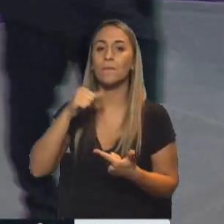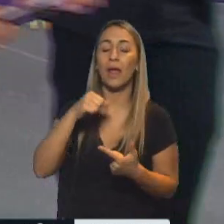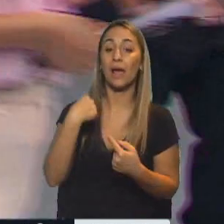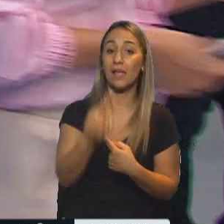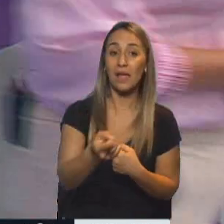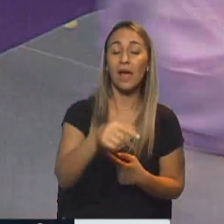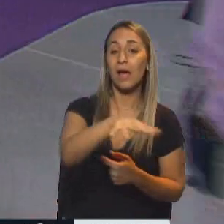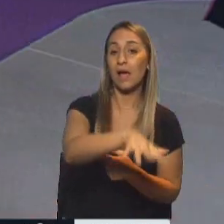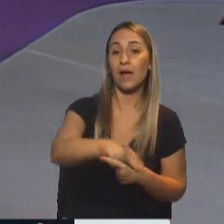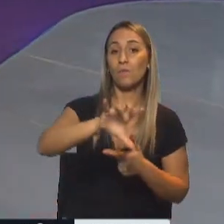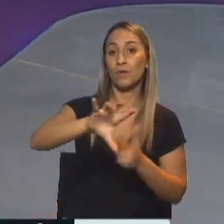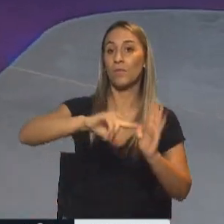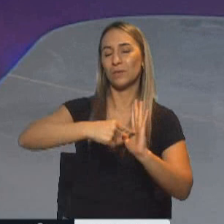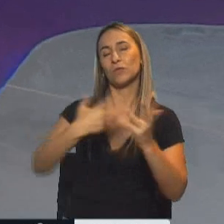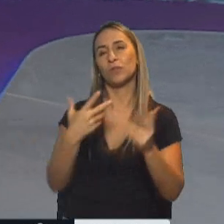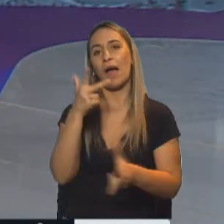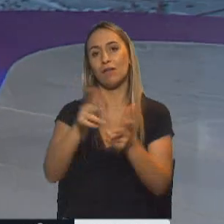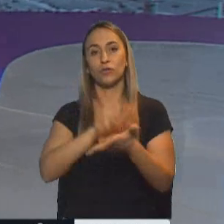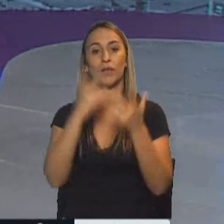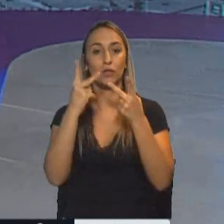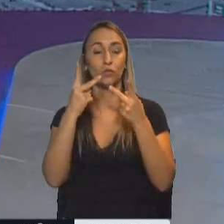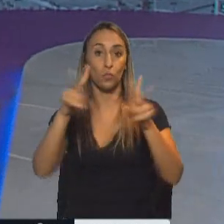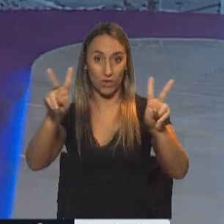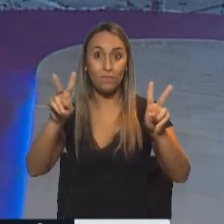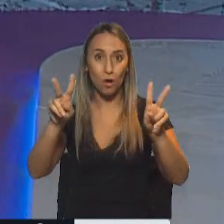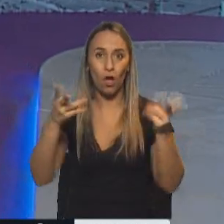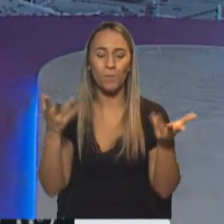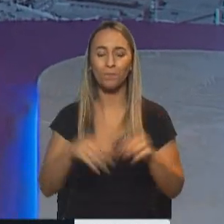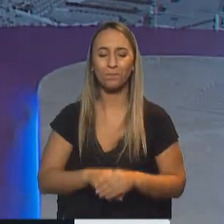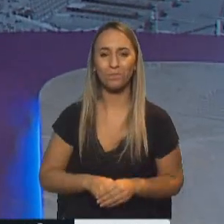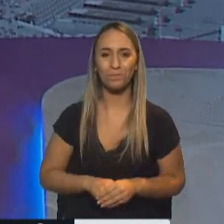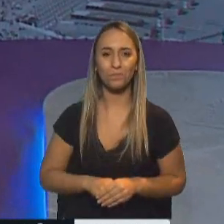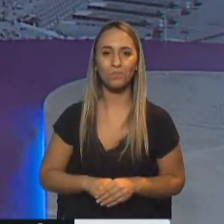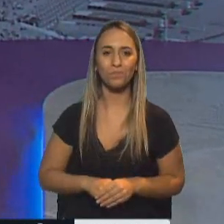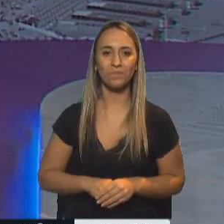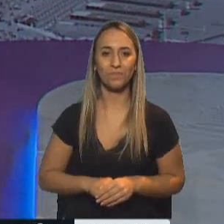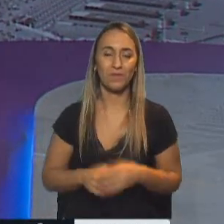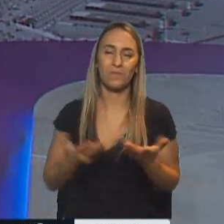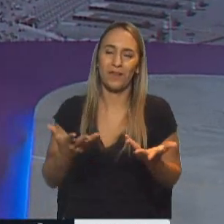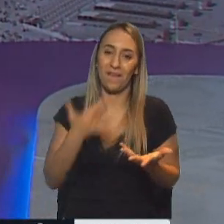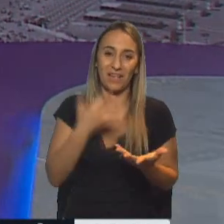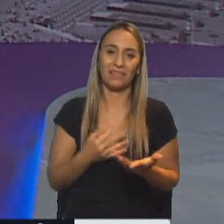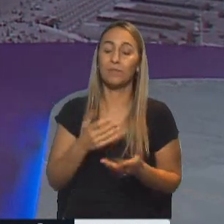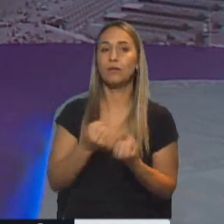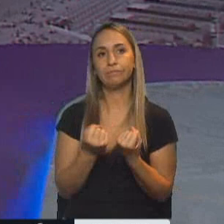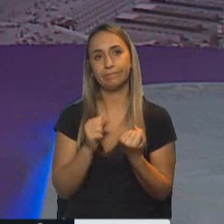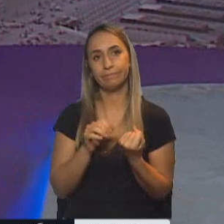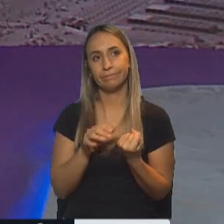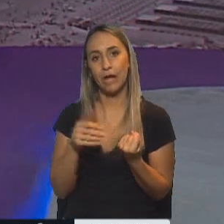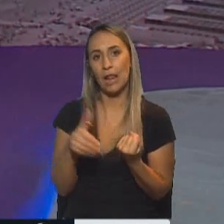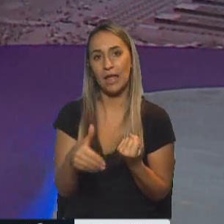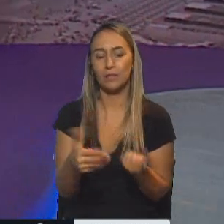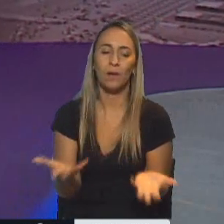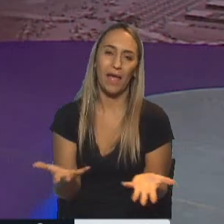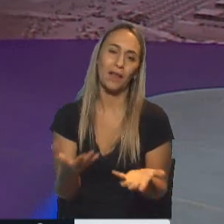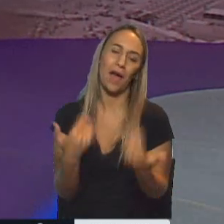volver a la provincia de Buenos Aires, obviamente que si hablamos de turismo hablamos del ámbito nacional entero, bueno, es el mal menor, ¿verdad? Lo que ha sucedido el fin de semana es que se